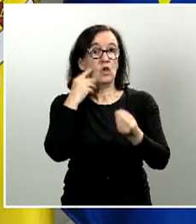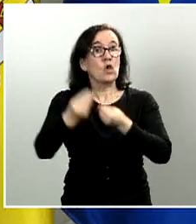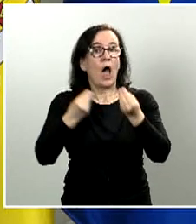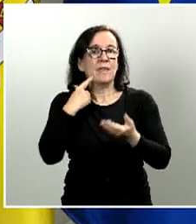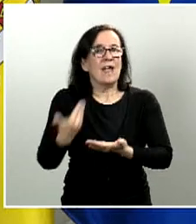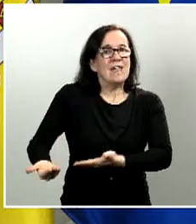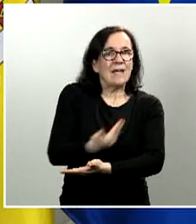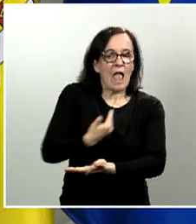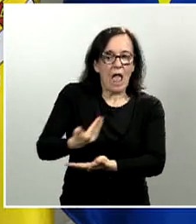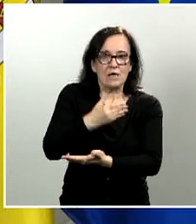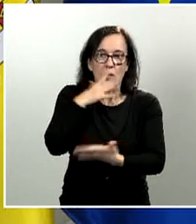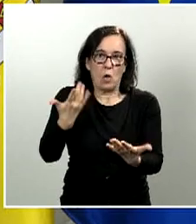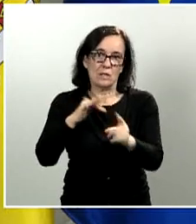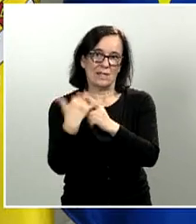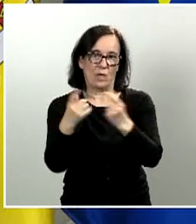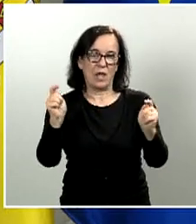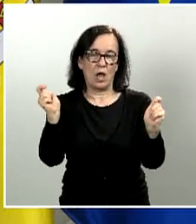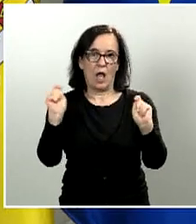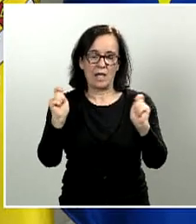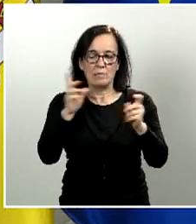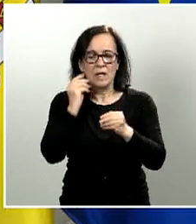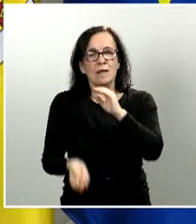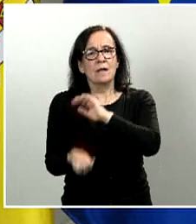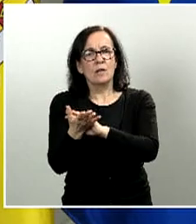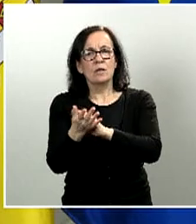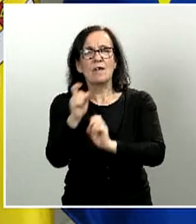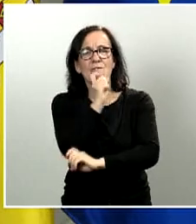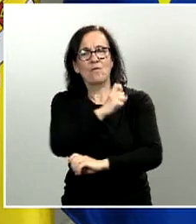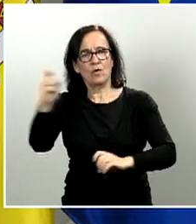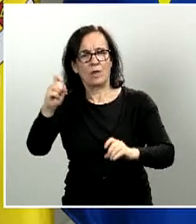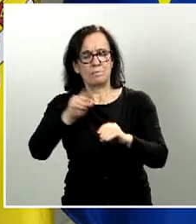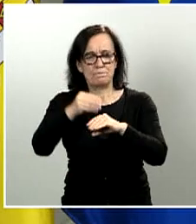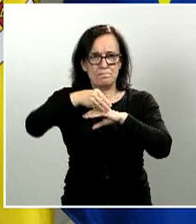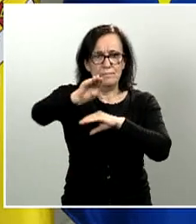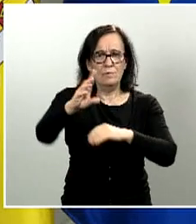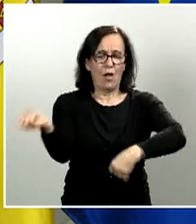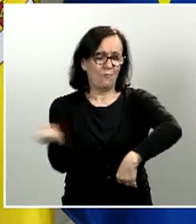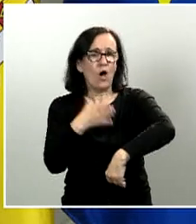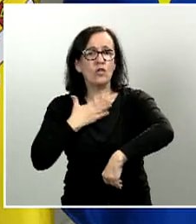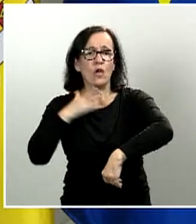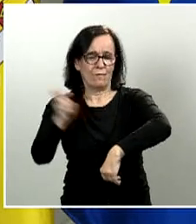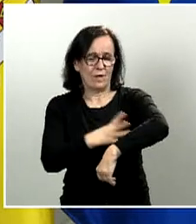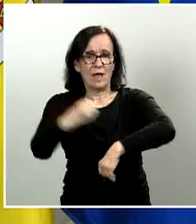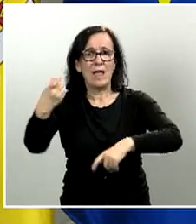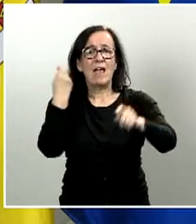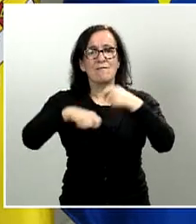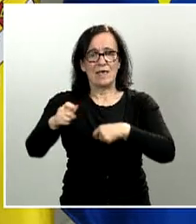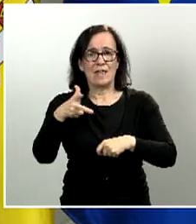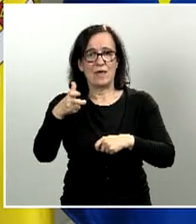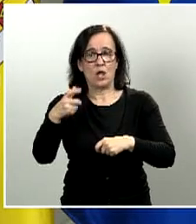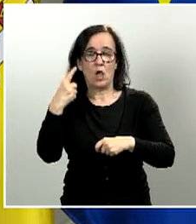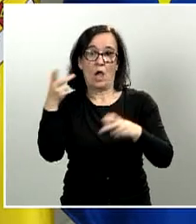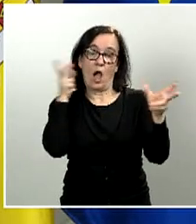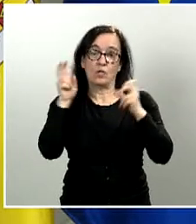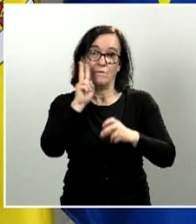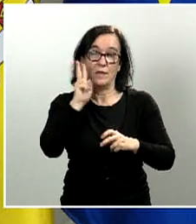el estado de alarma, se crea una fundación que estará dotada con los fondos provenientes de la venta de derechos audiovisuales del fútbol, con el